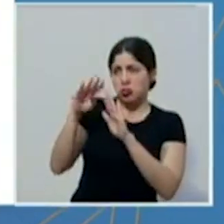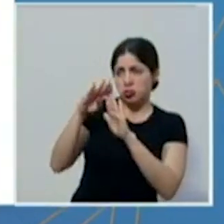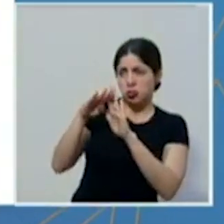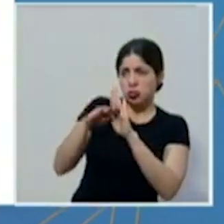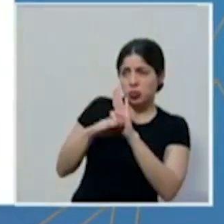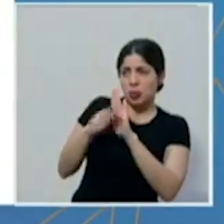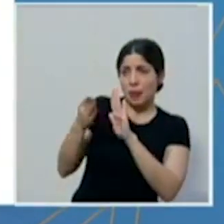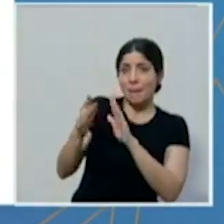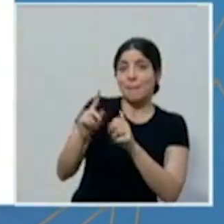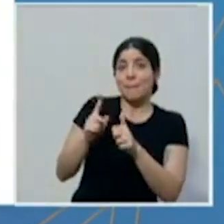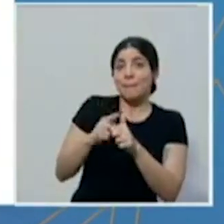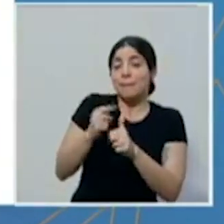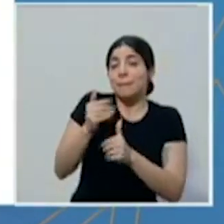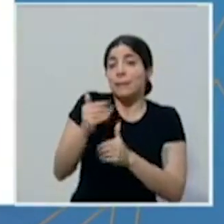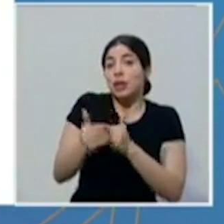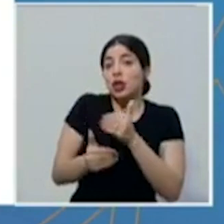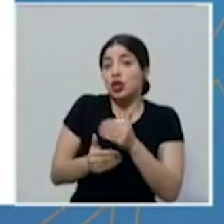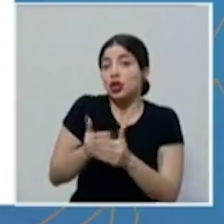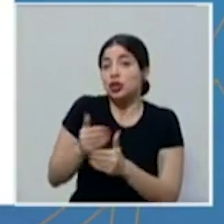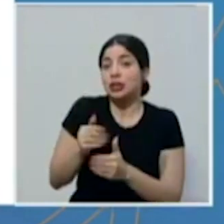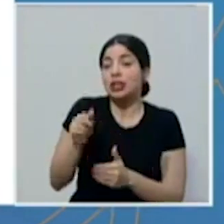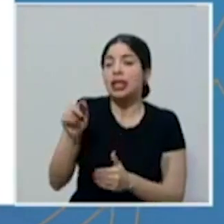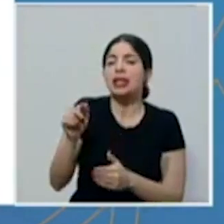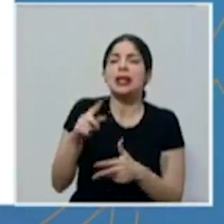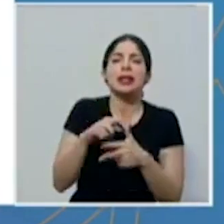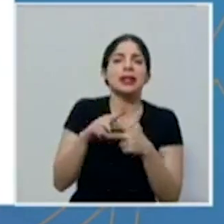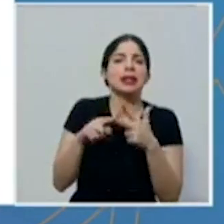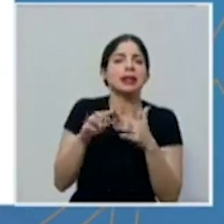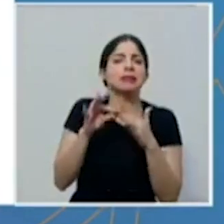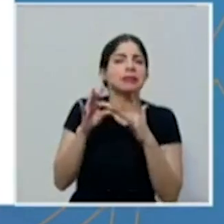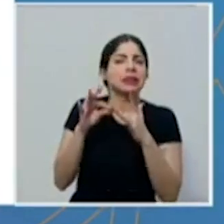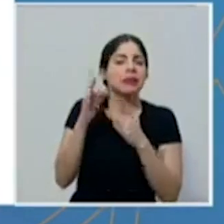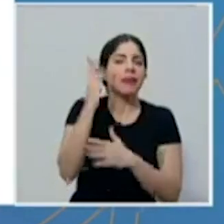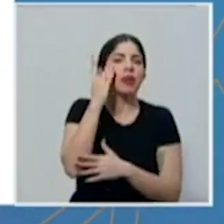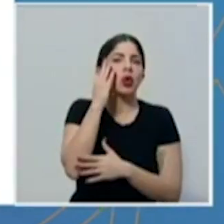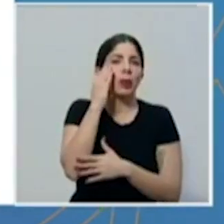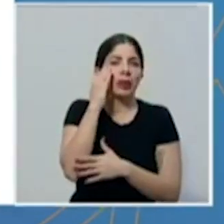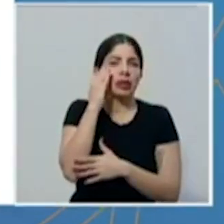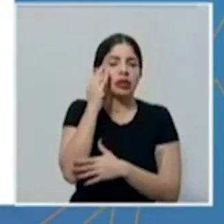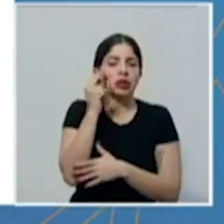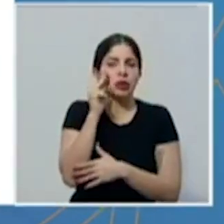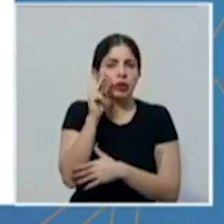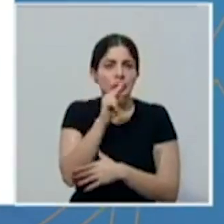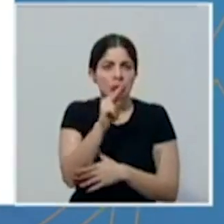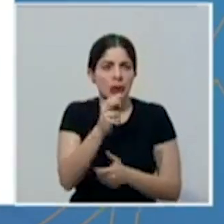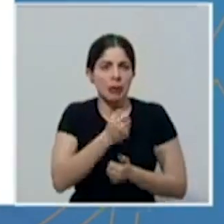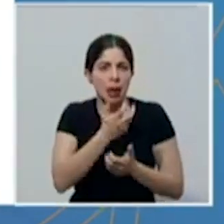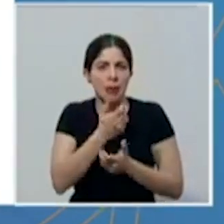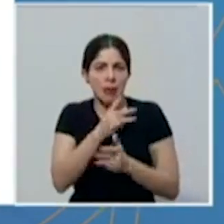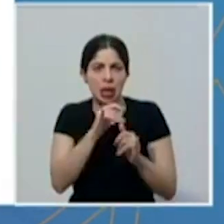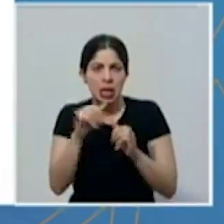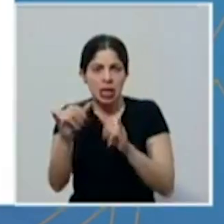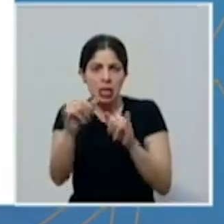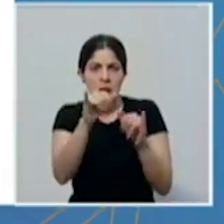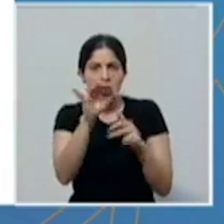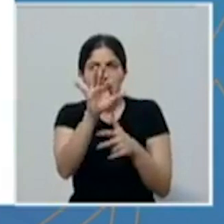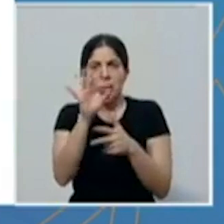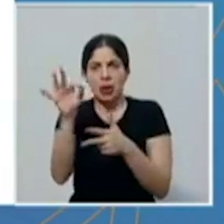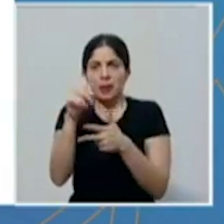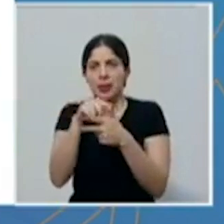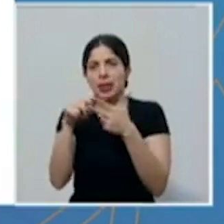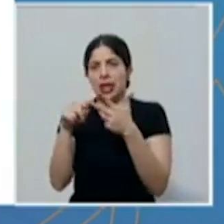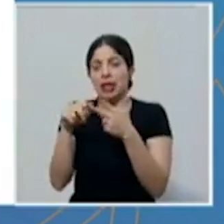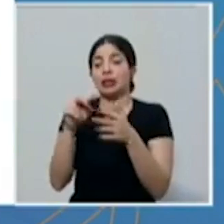partir de este primer proceso, esas son las tres principales preocupaciones que se han expresado, lo que quisimos fue